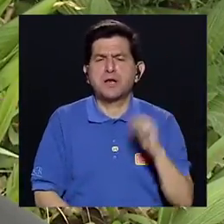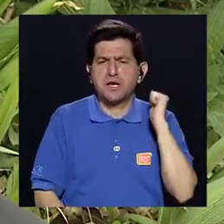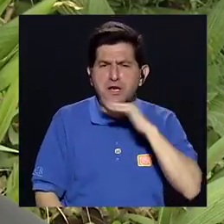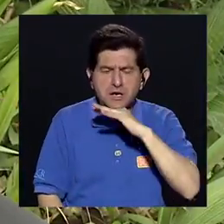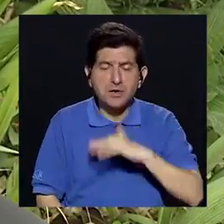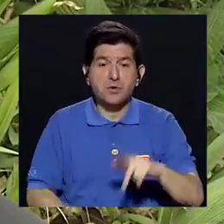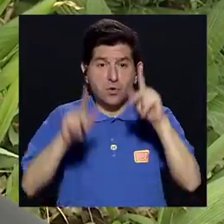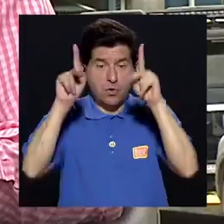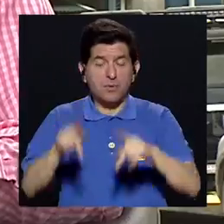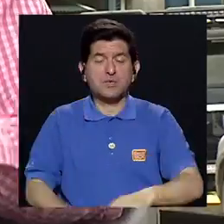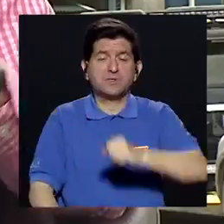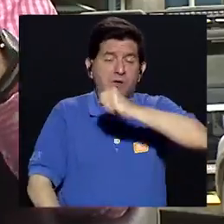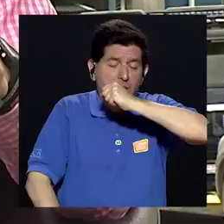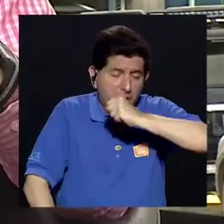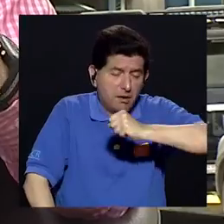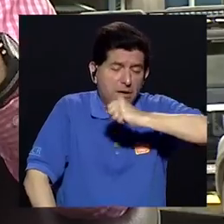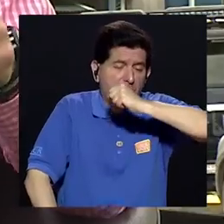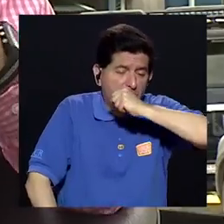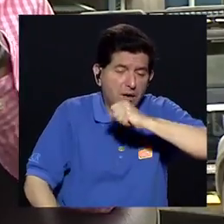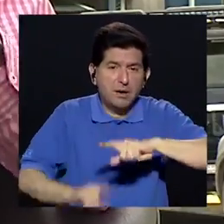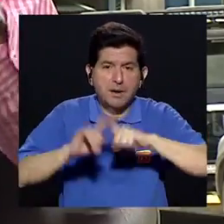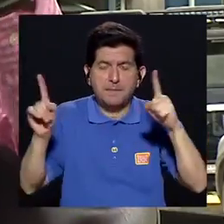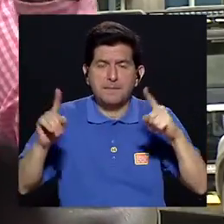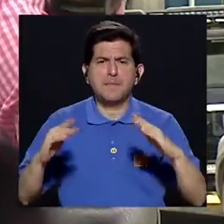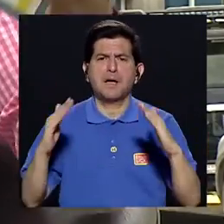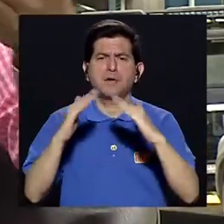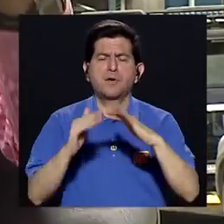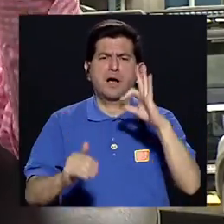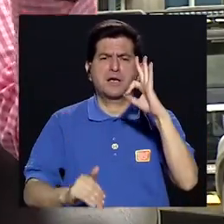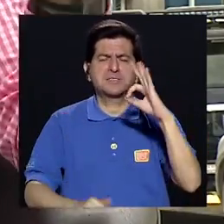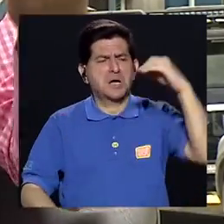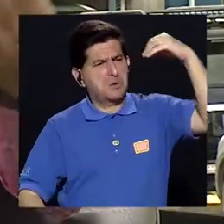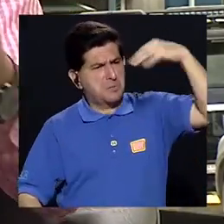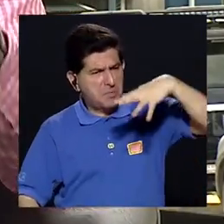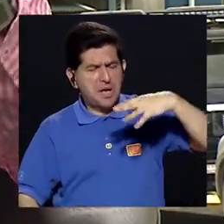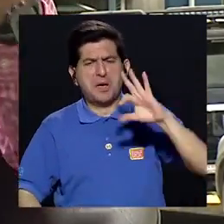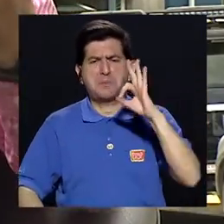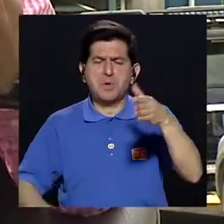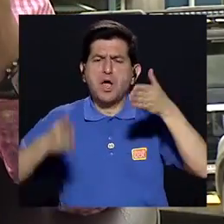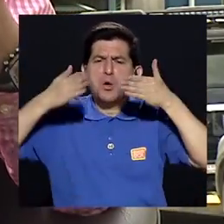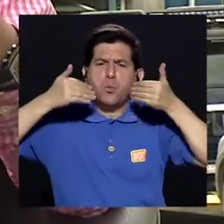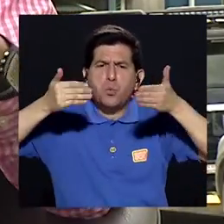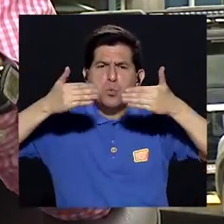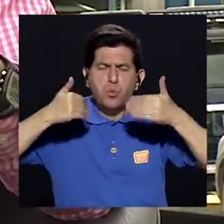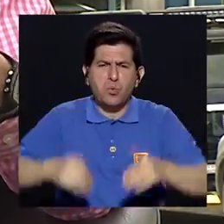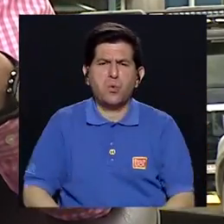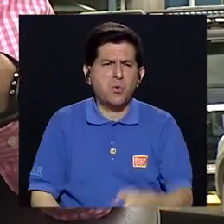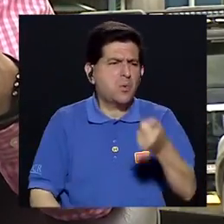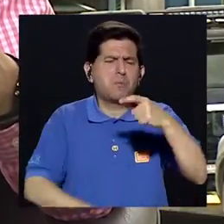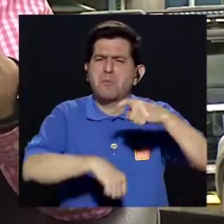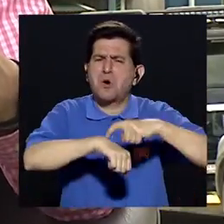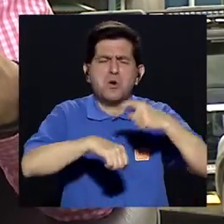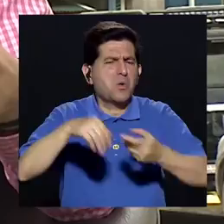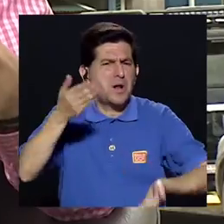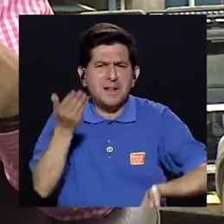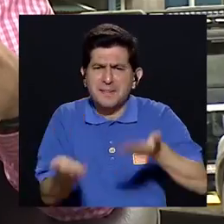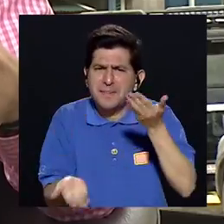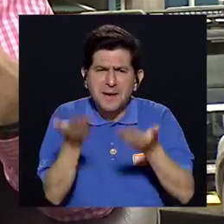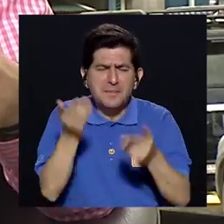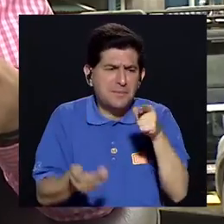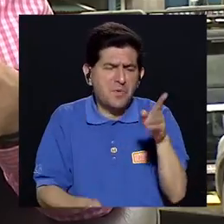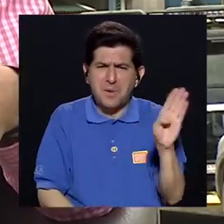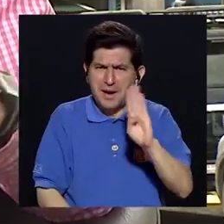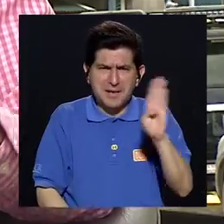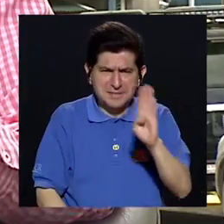contaminemos O sea Que si una persona Está tosiendo Pero la casa Está bien iluminada Está bien ventilada Es poco Es tiempo Que podría